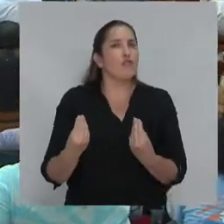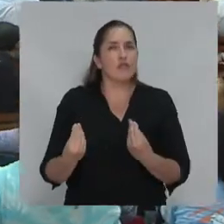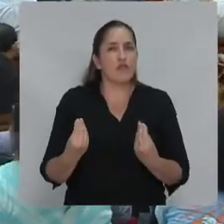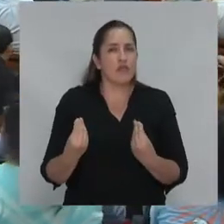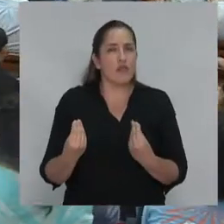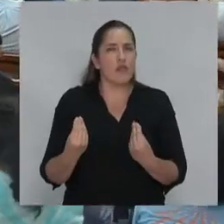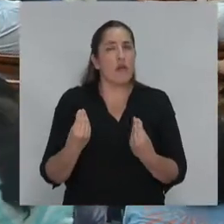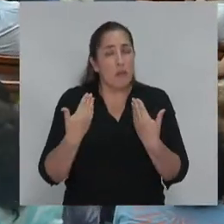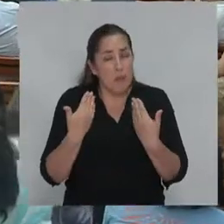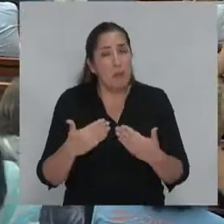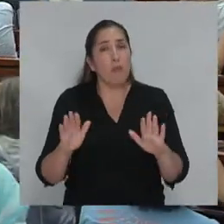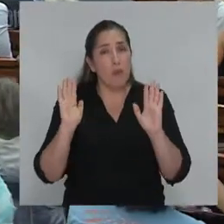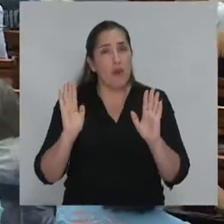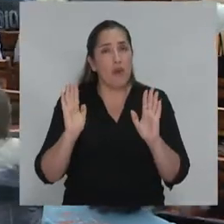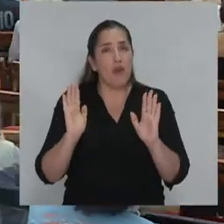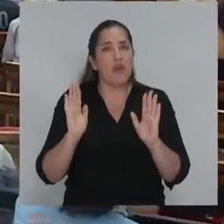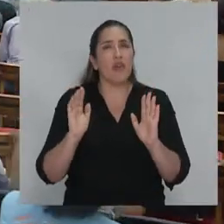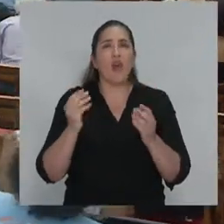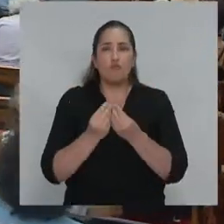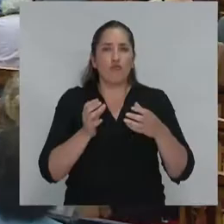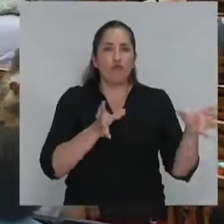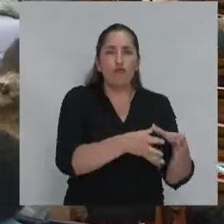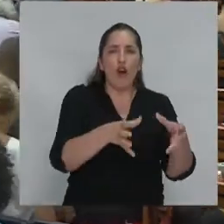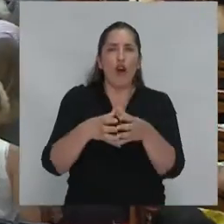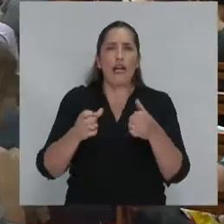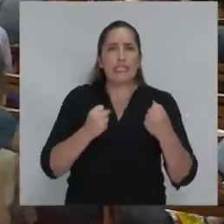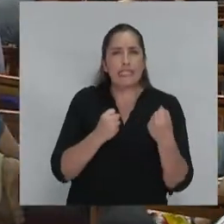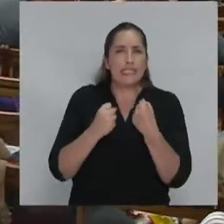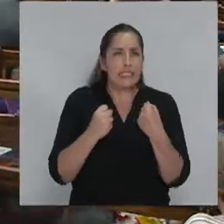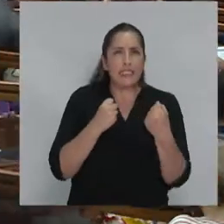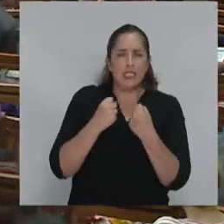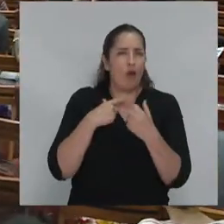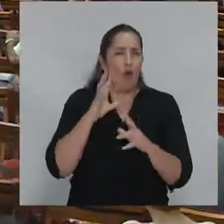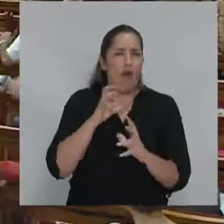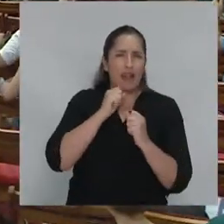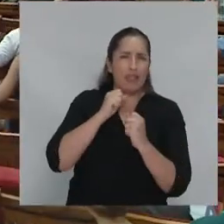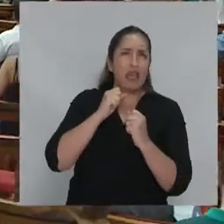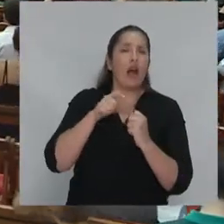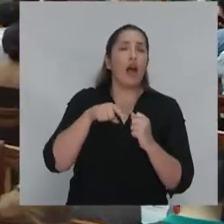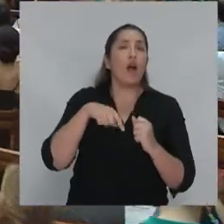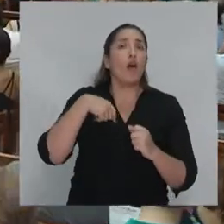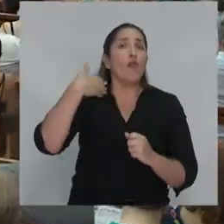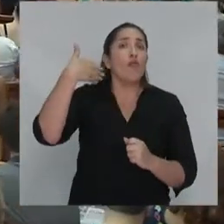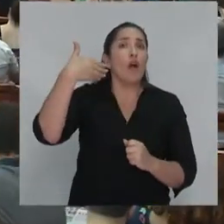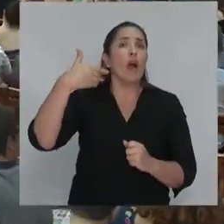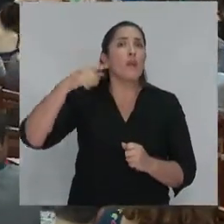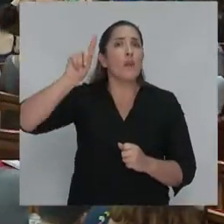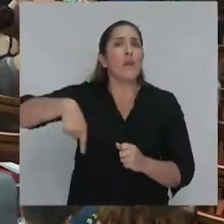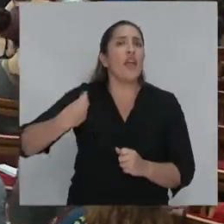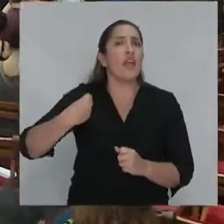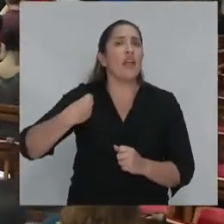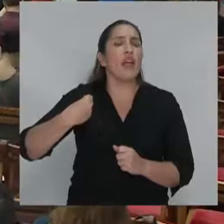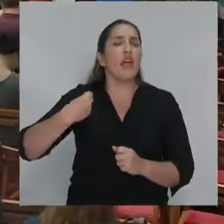que todas esas resistencias se vayan a articular hacia regímenes más autoritarios,